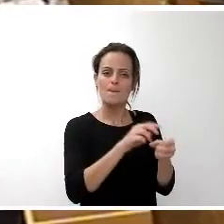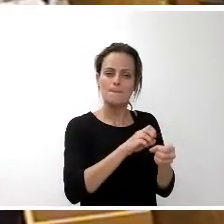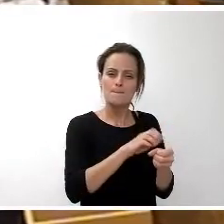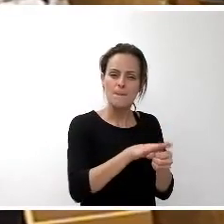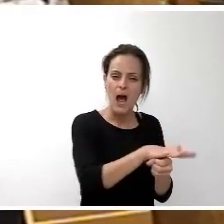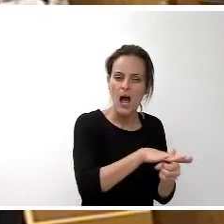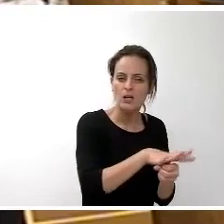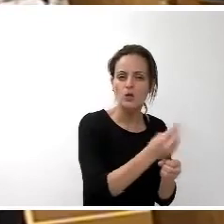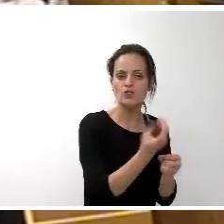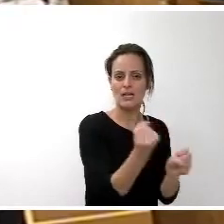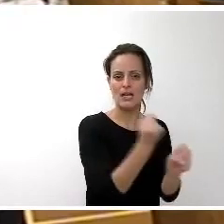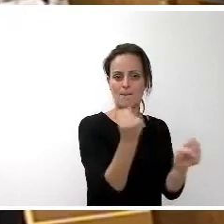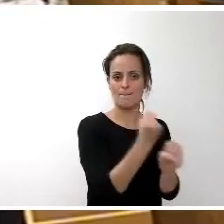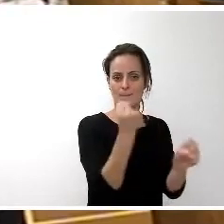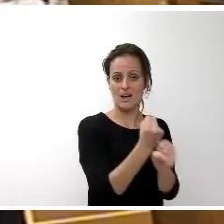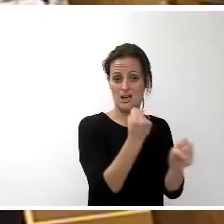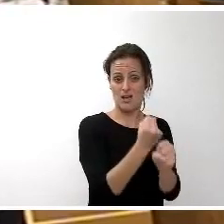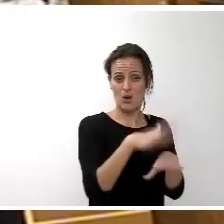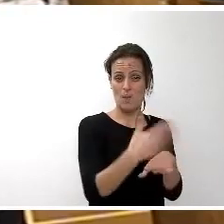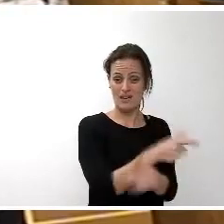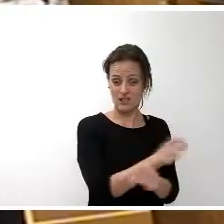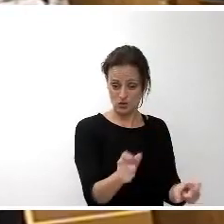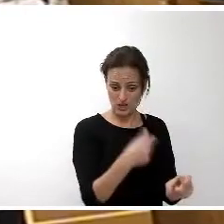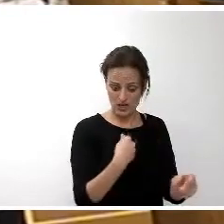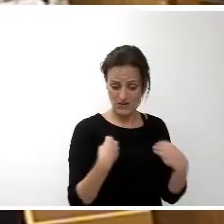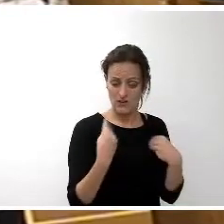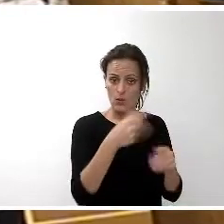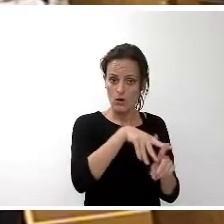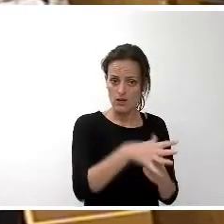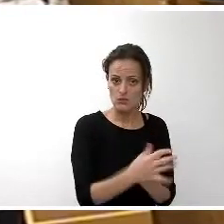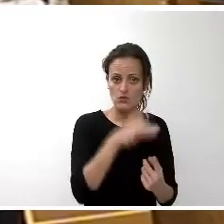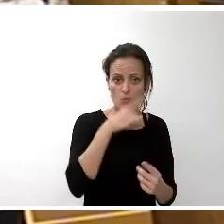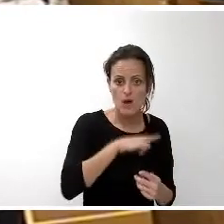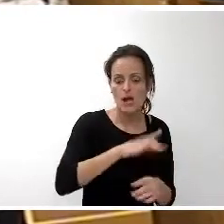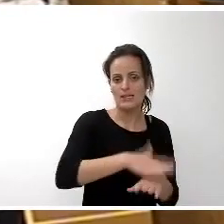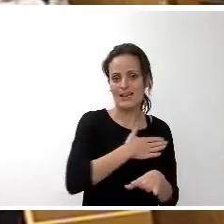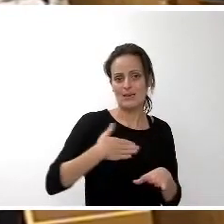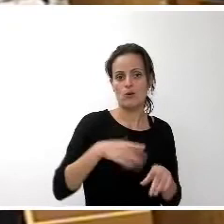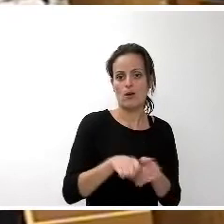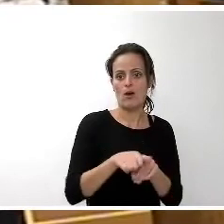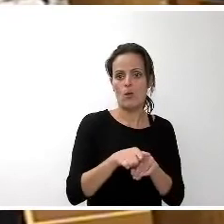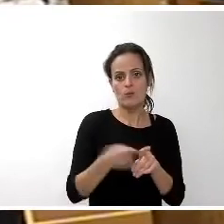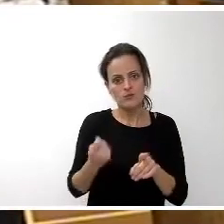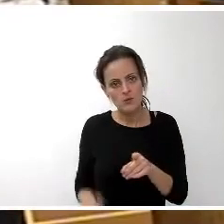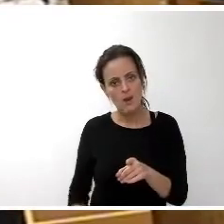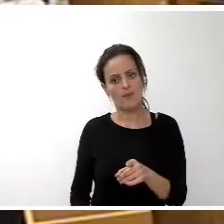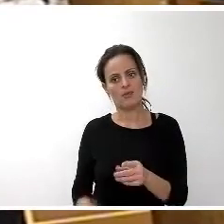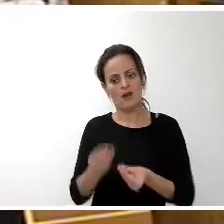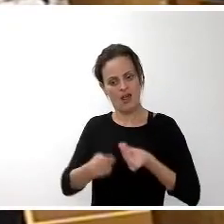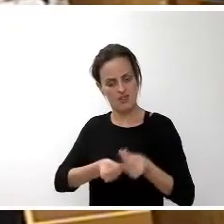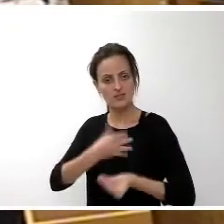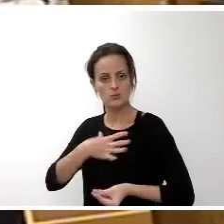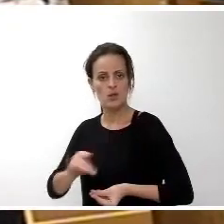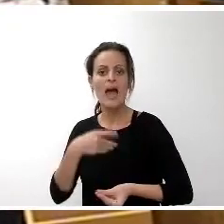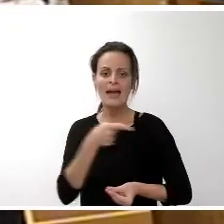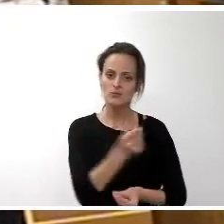de esta isla trabajando para generar espacios en los que puedan realizarse profesionalmente eso es política social y toda